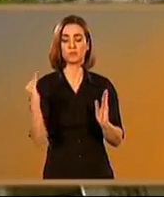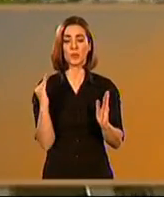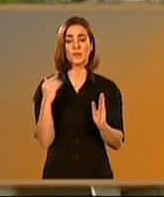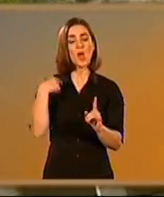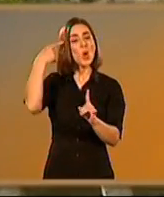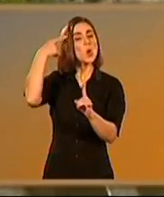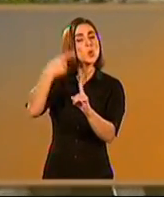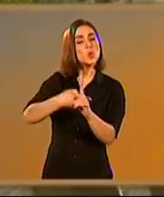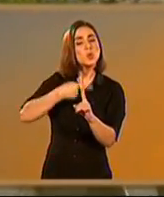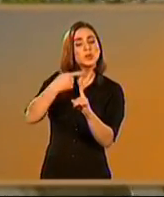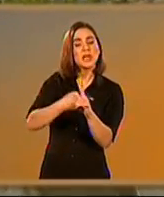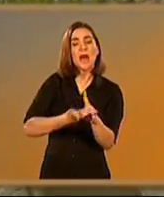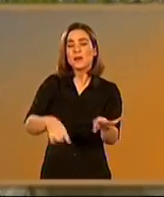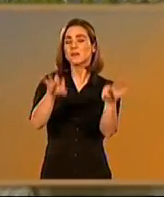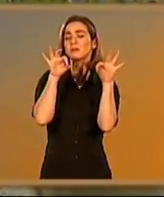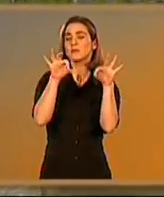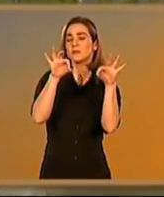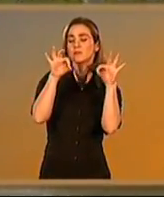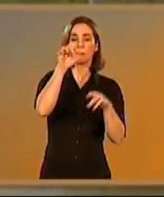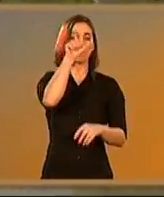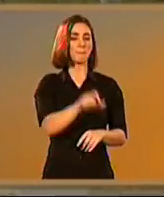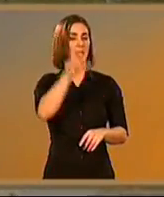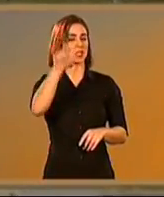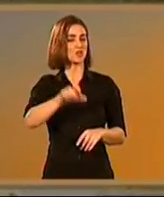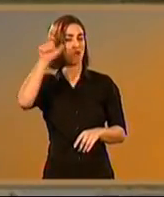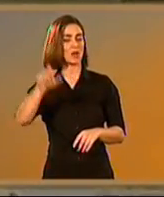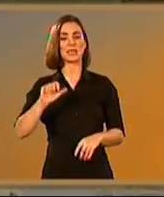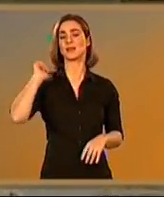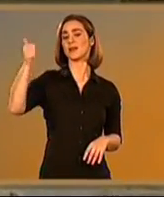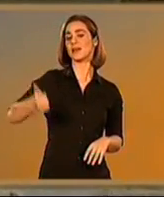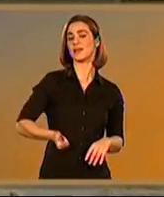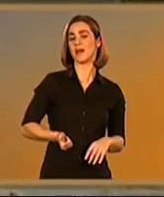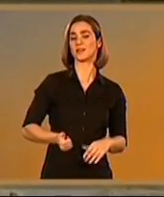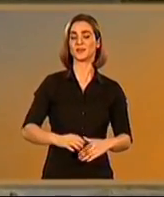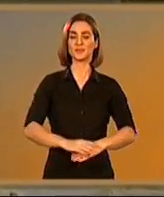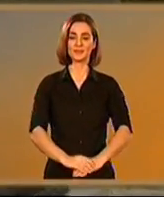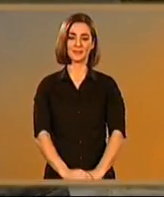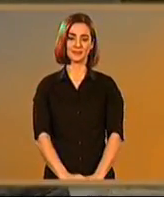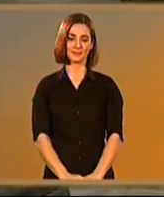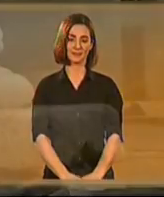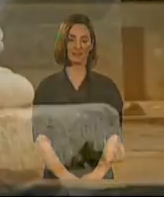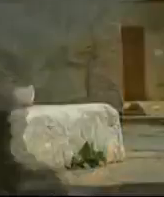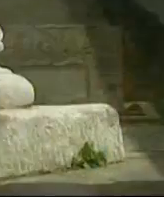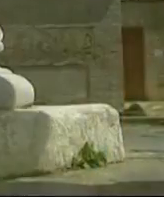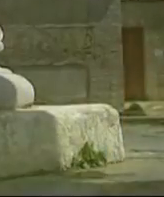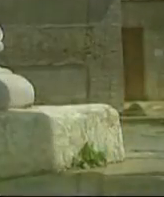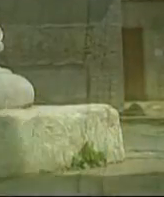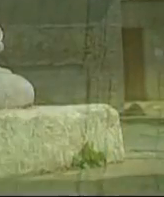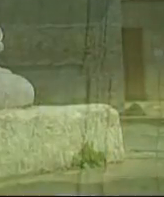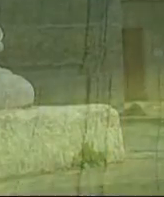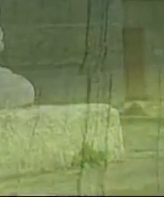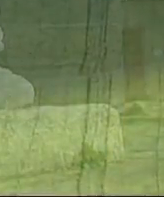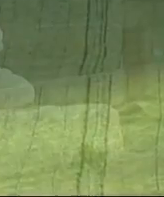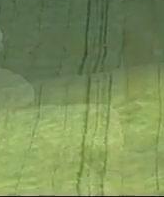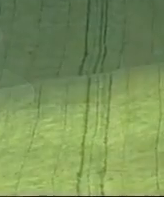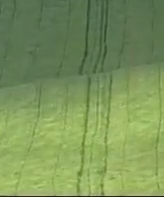totalmente recubierta de mármol, quizás debido a que el uso de estos baños y de las aguas medicinales fue privilegio exclusivo de las clases